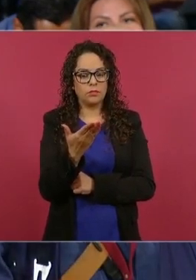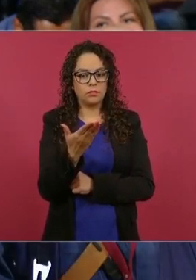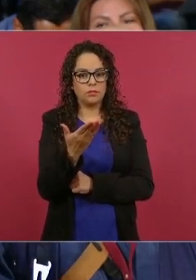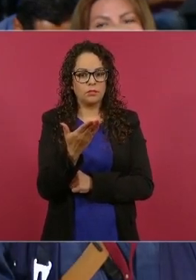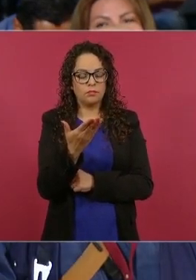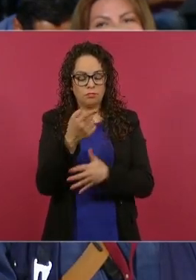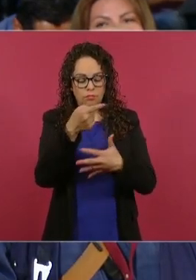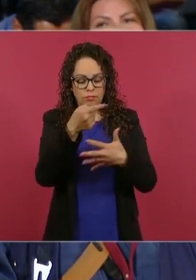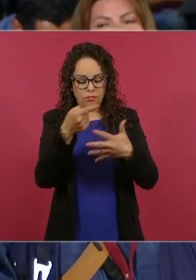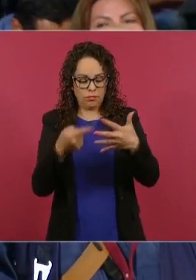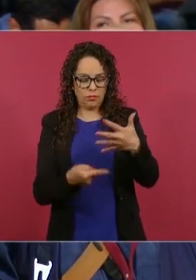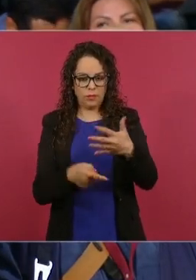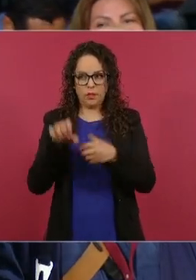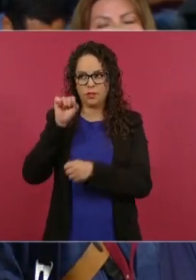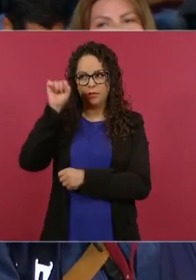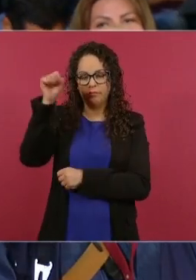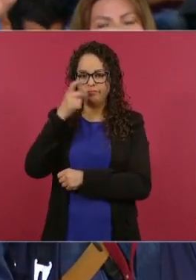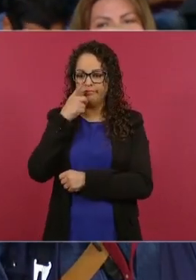llamaron